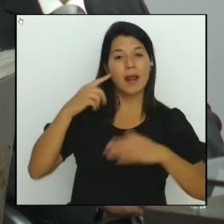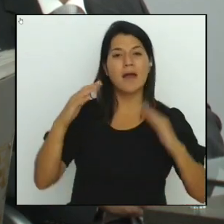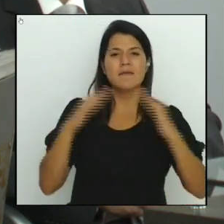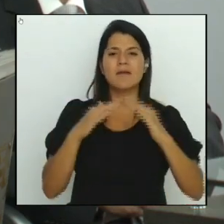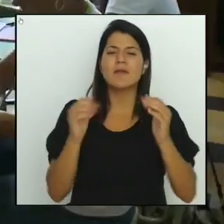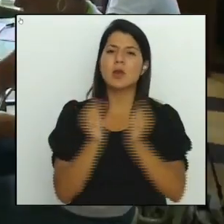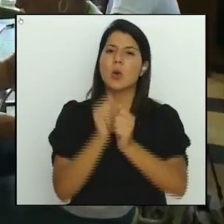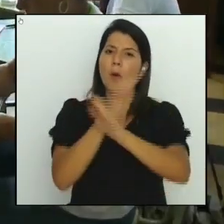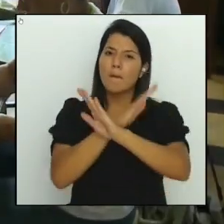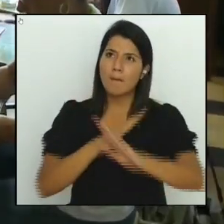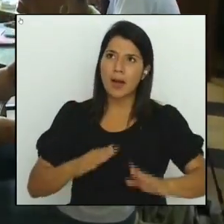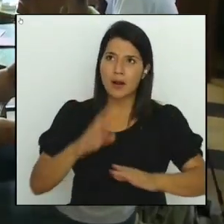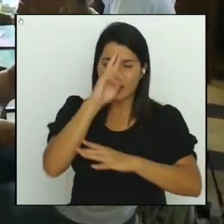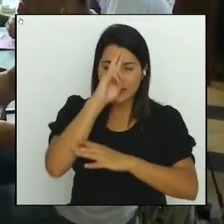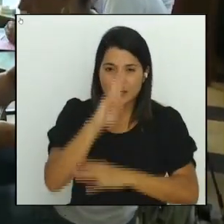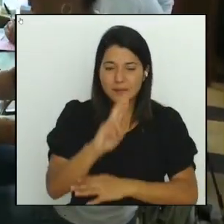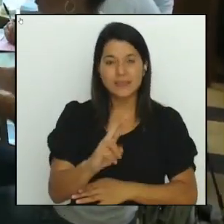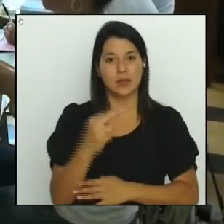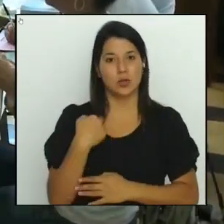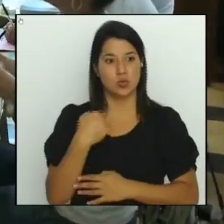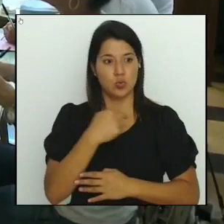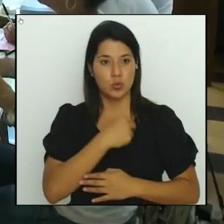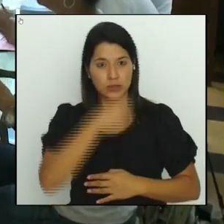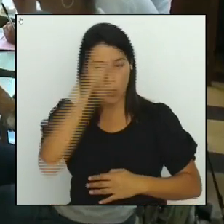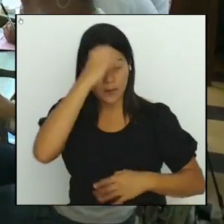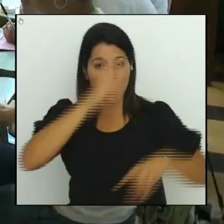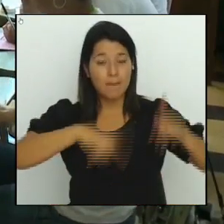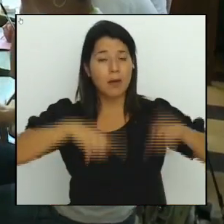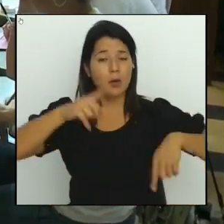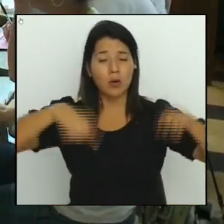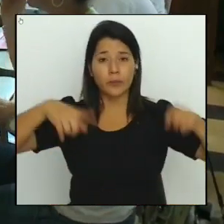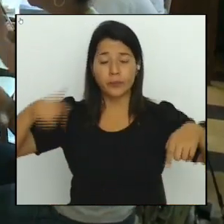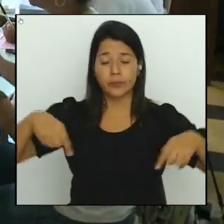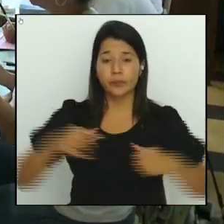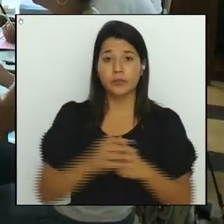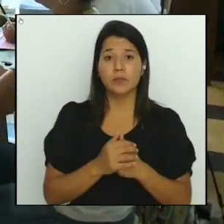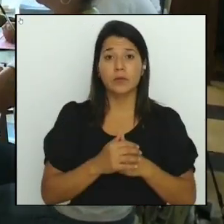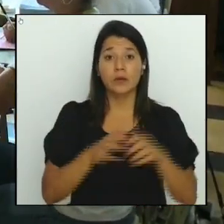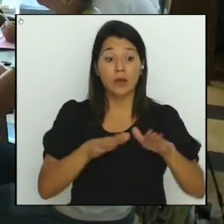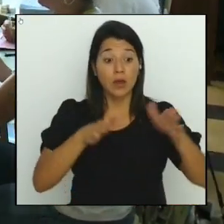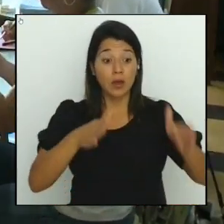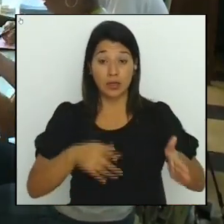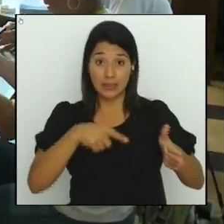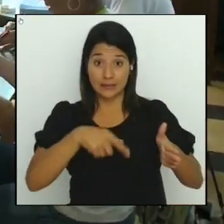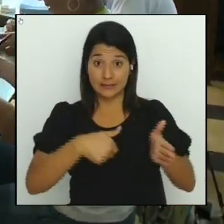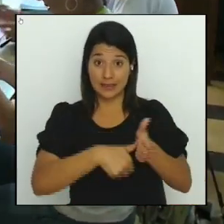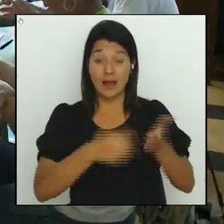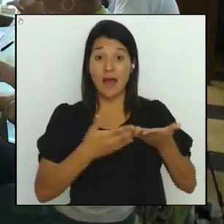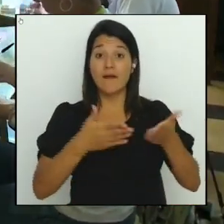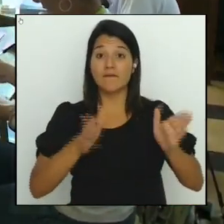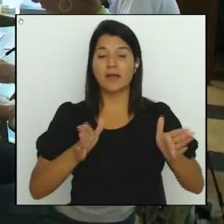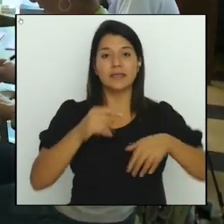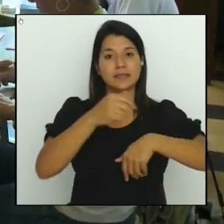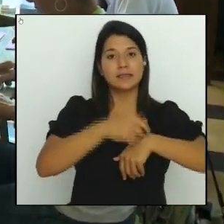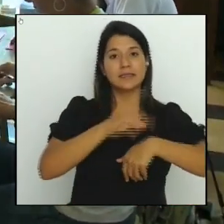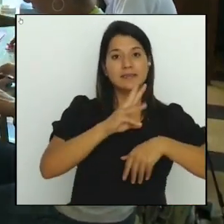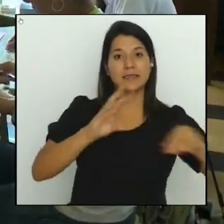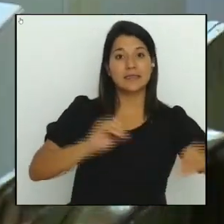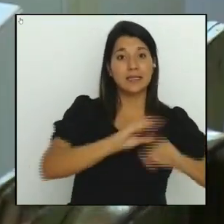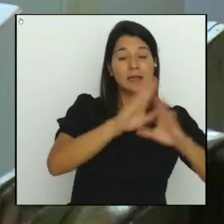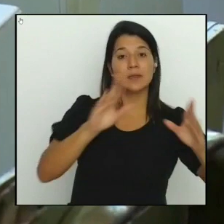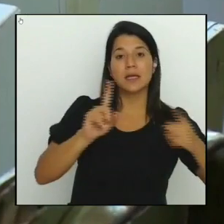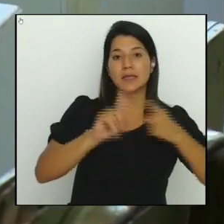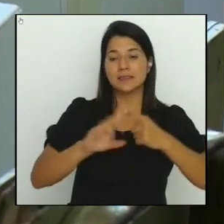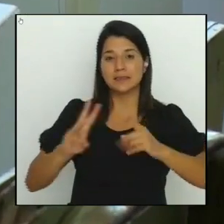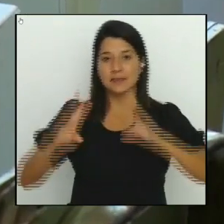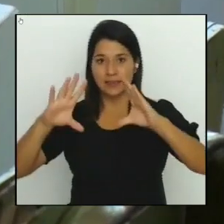nuestras diferencias. Las urnas estarán abiertas de manera ininterrumpida desde las 6 de la mañana hasta las 6 de la tarde.